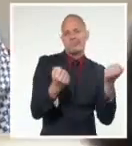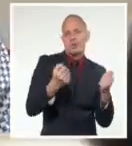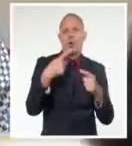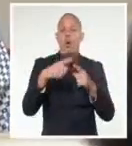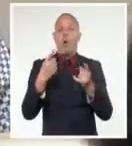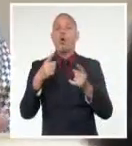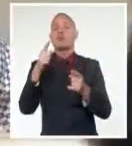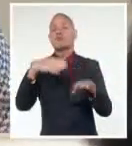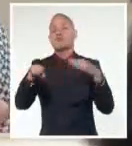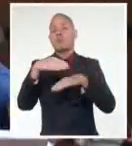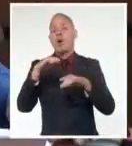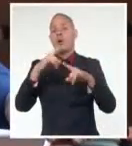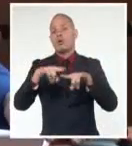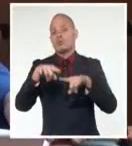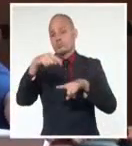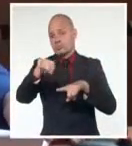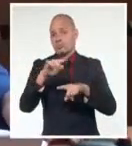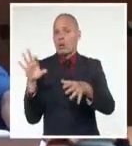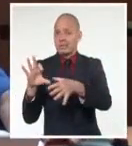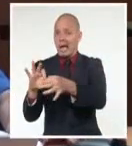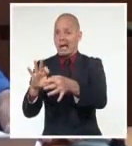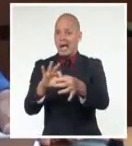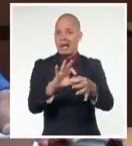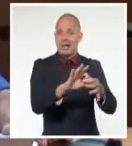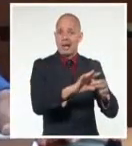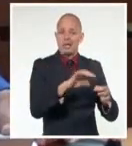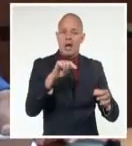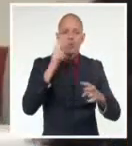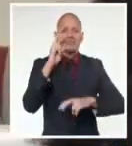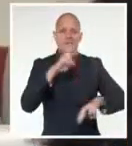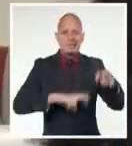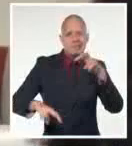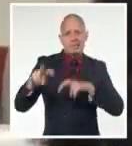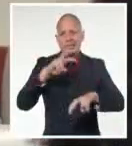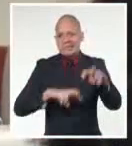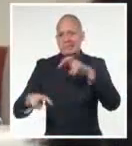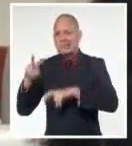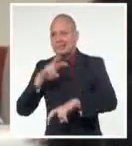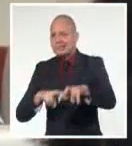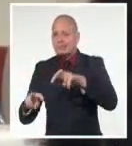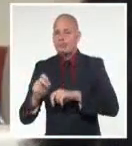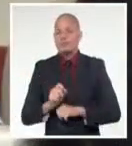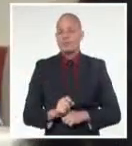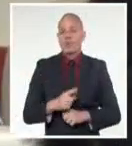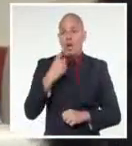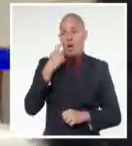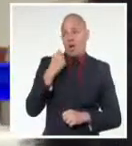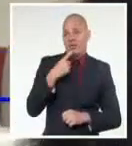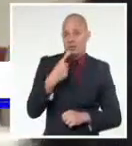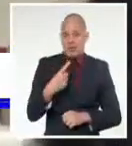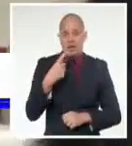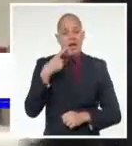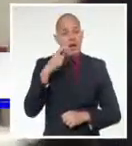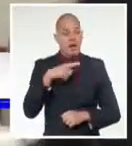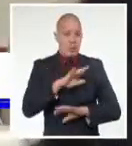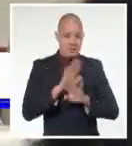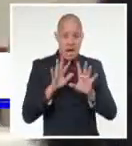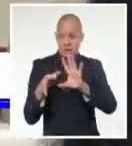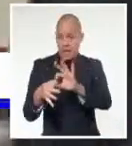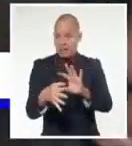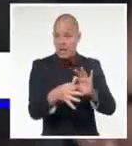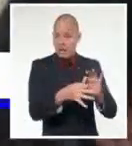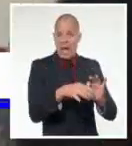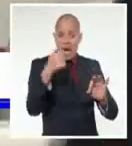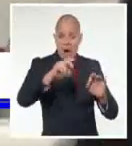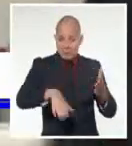para promover la actividad científica e innovadora. El éxito de todas estas cosas estará en la capacidad que podamos tener en la